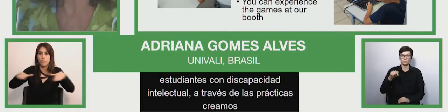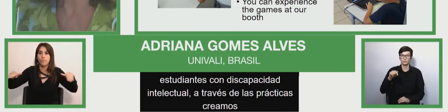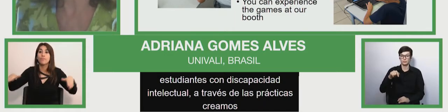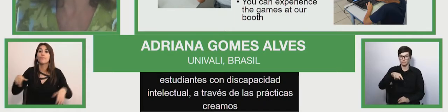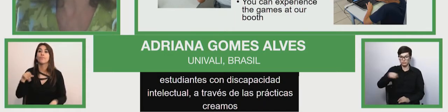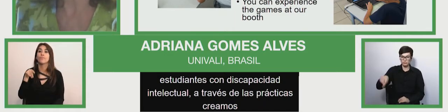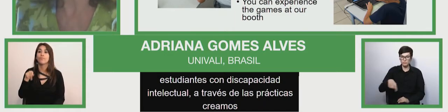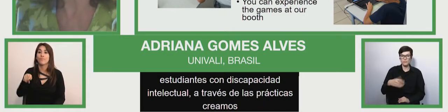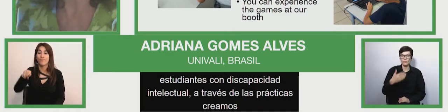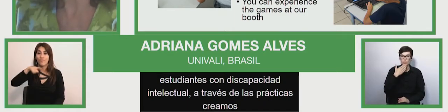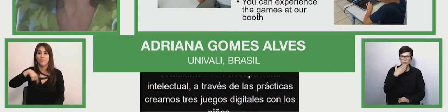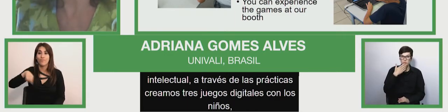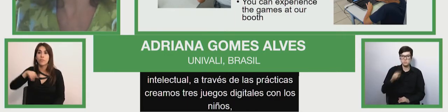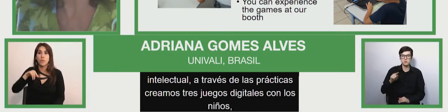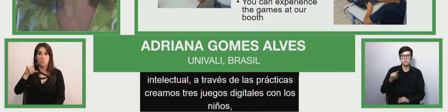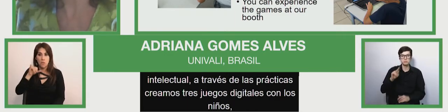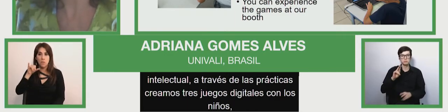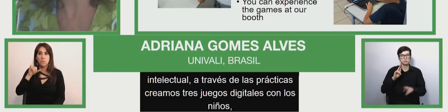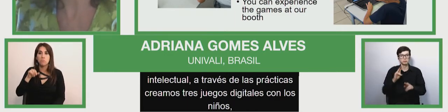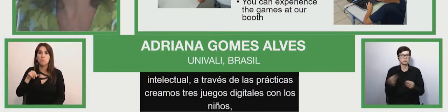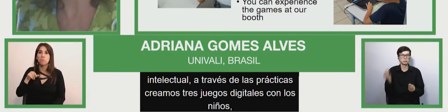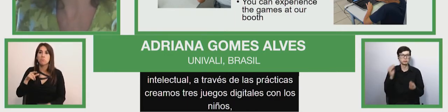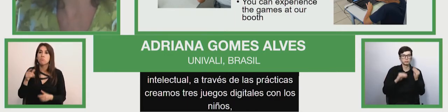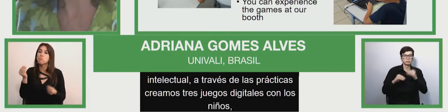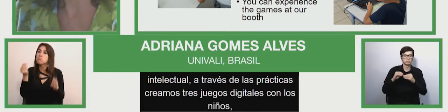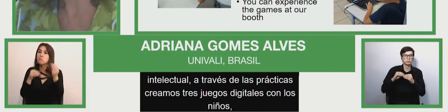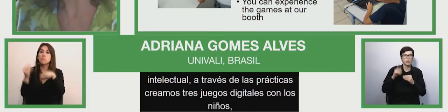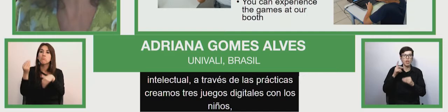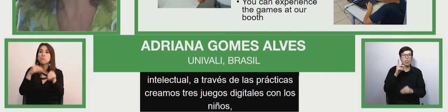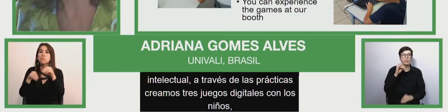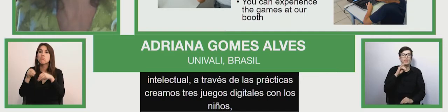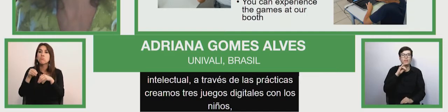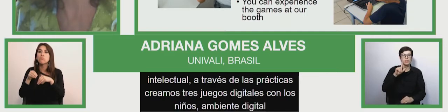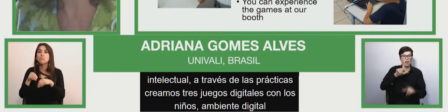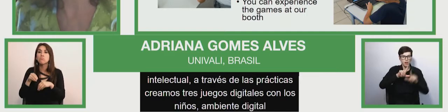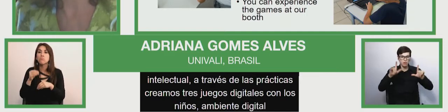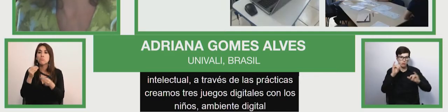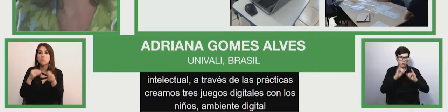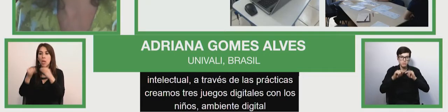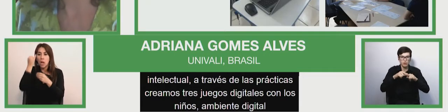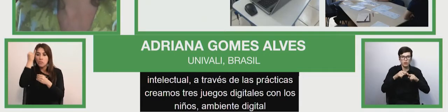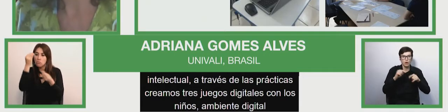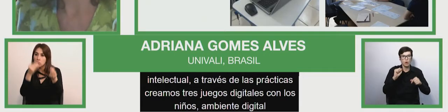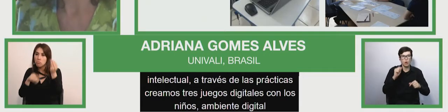ambiente digital con una misión peligrosa.